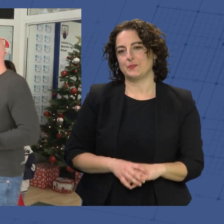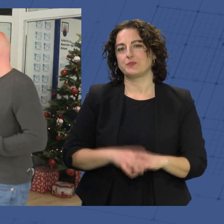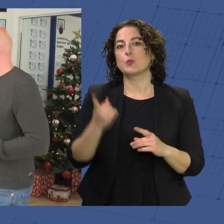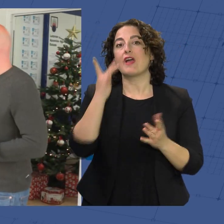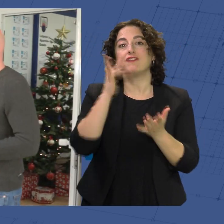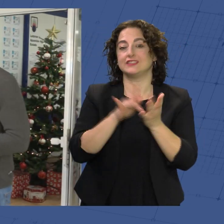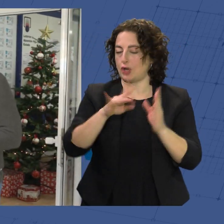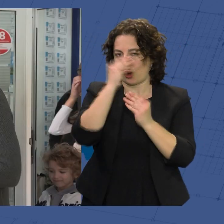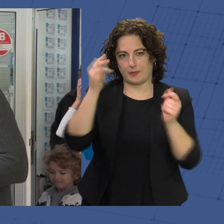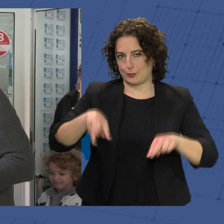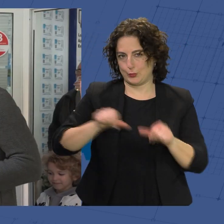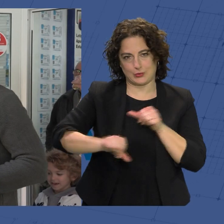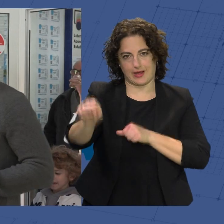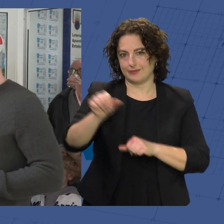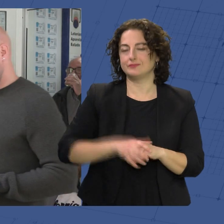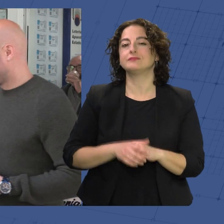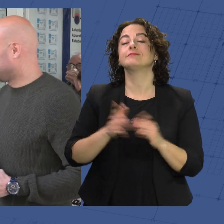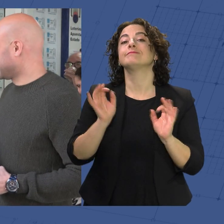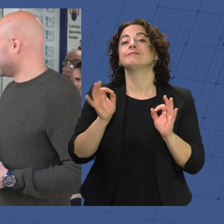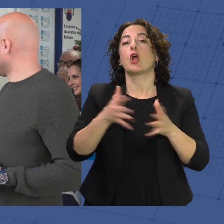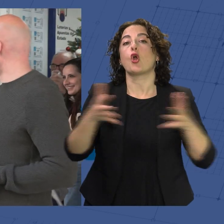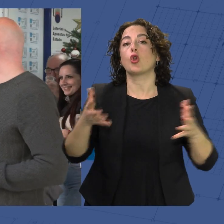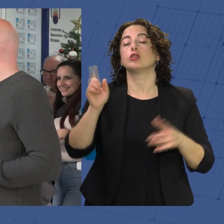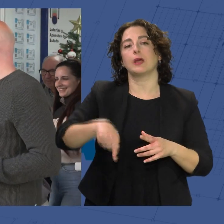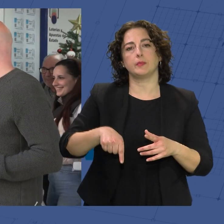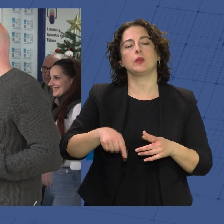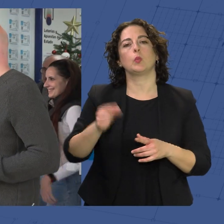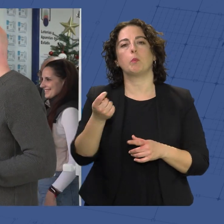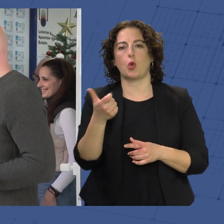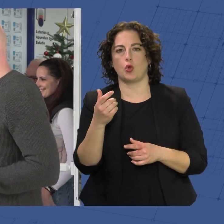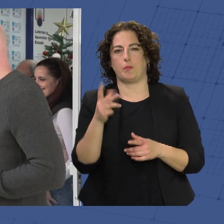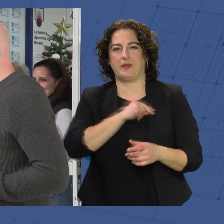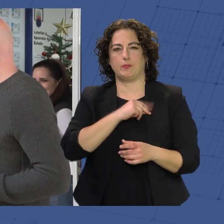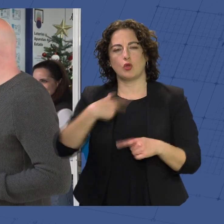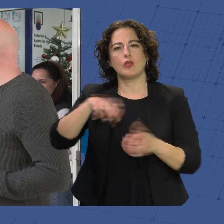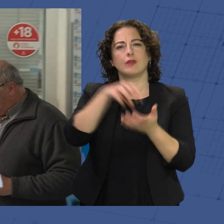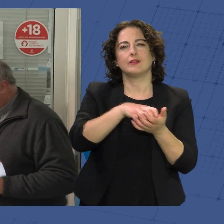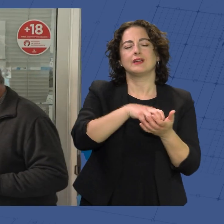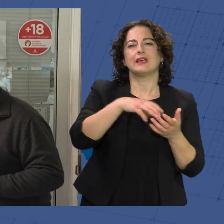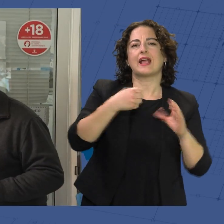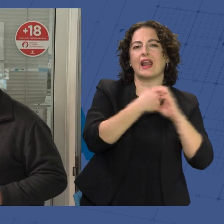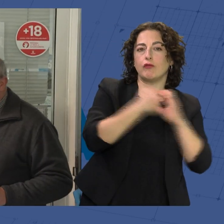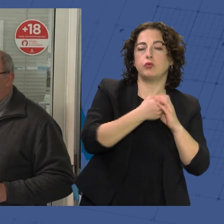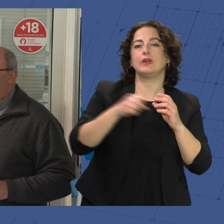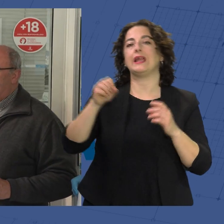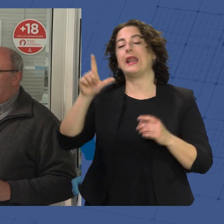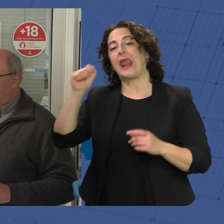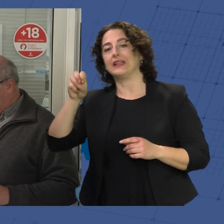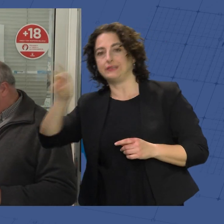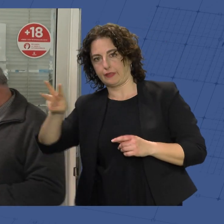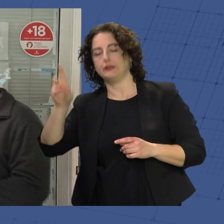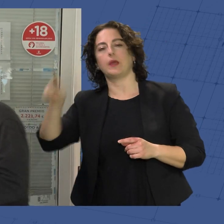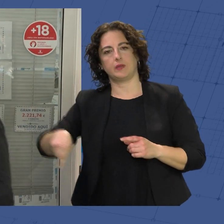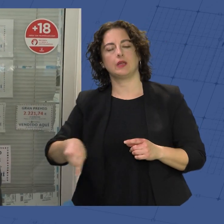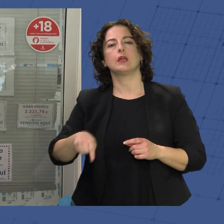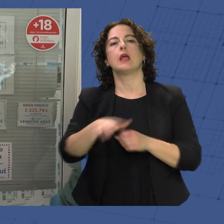fecha que no olvidarán nunca. Por cierto, que El Gordo también ha dejado un pellizco en las administraciones de Carrefour y La 13, en la capital, y